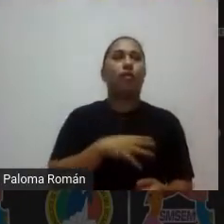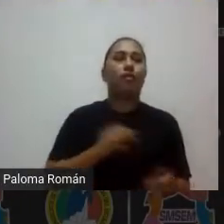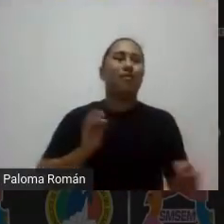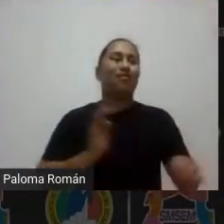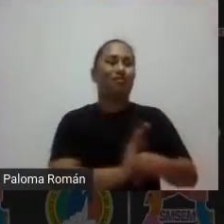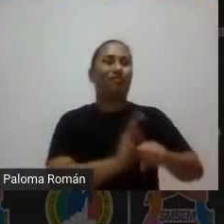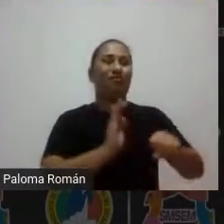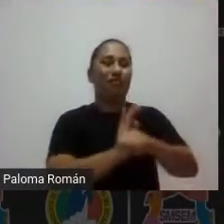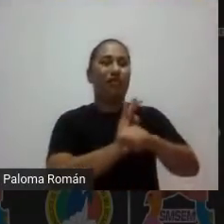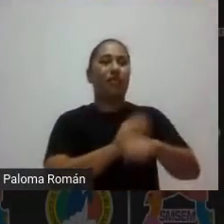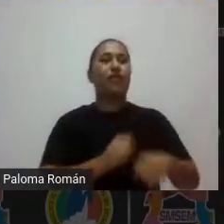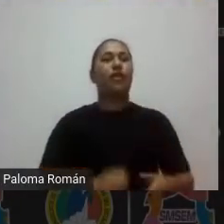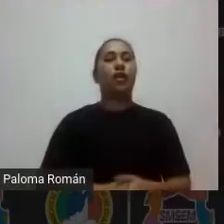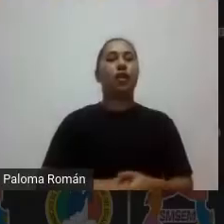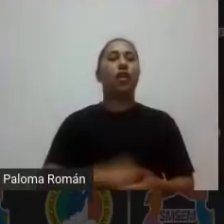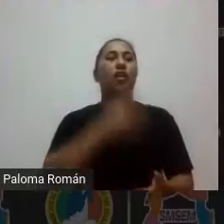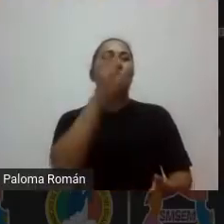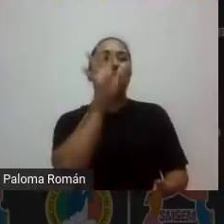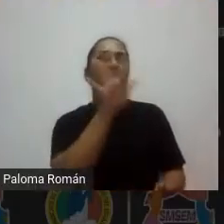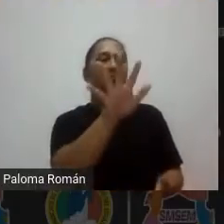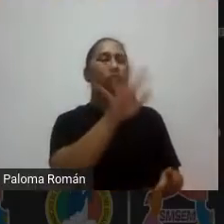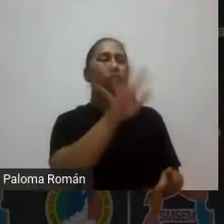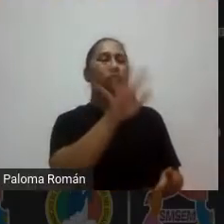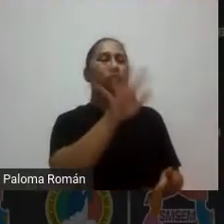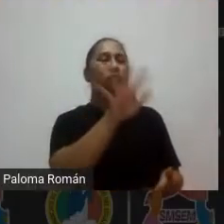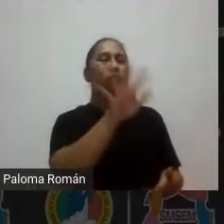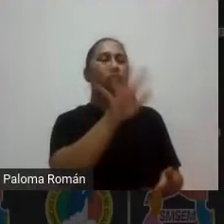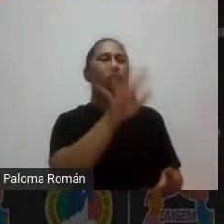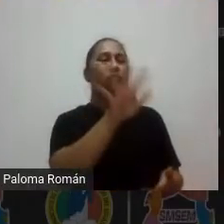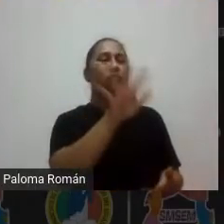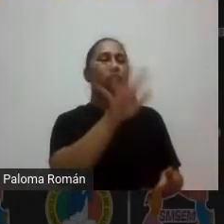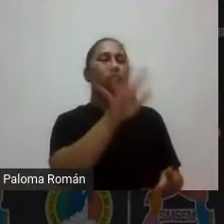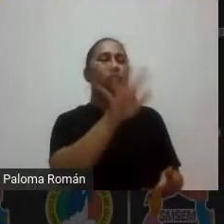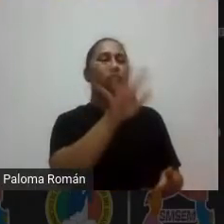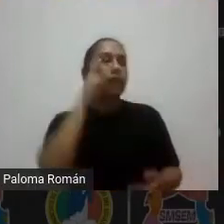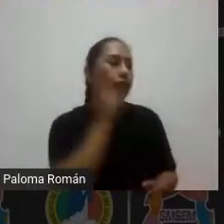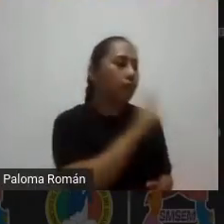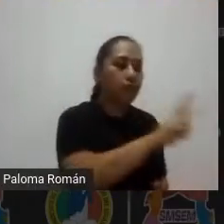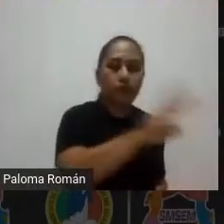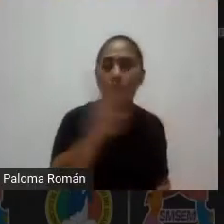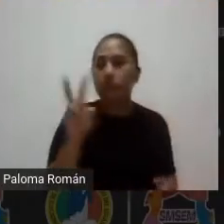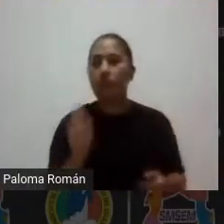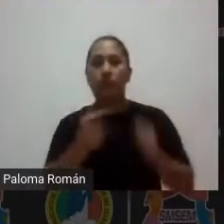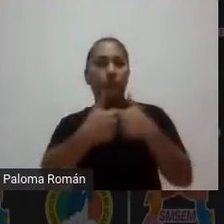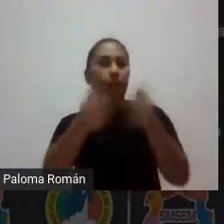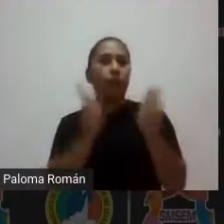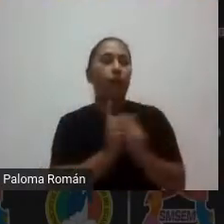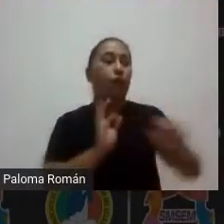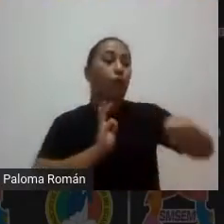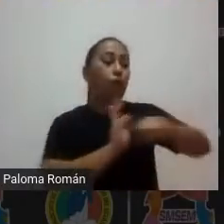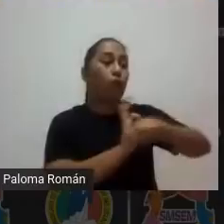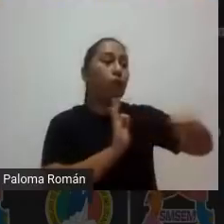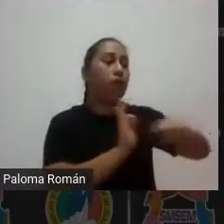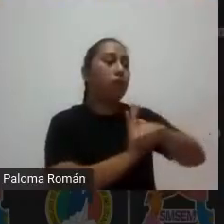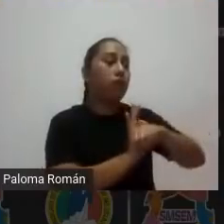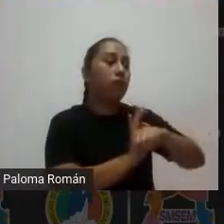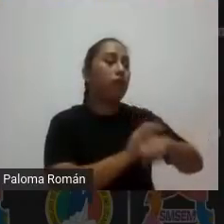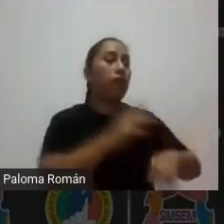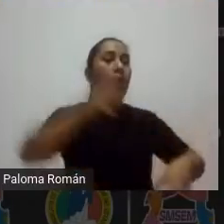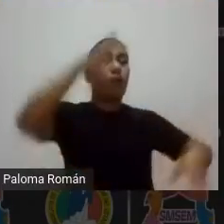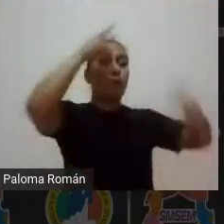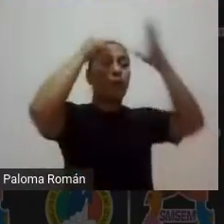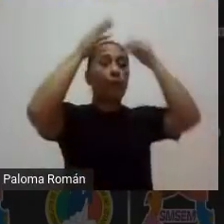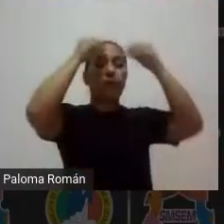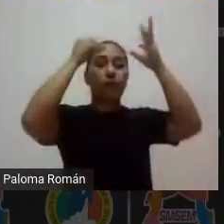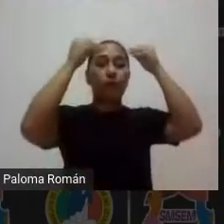el apartado cinco dice si observas en el grupo barreras para la participación y o